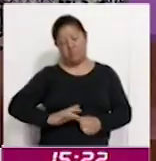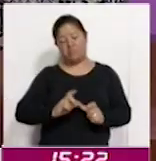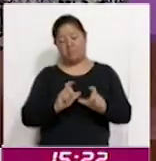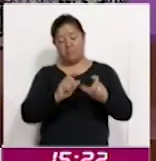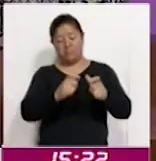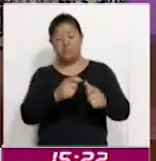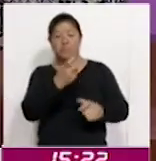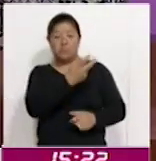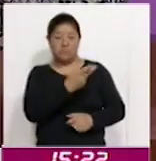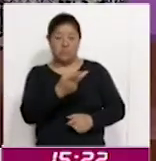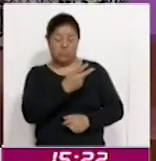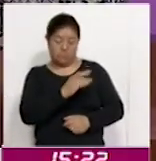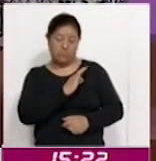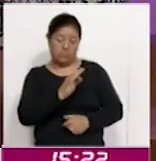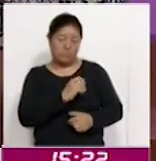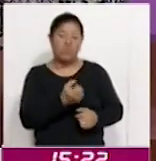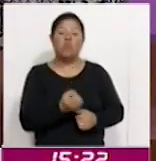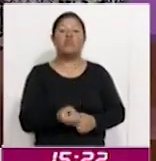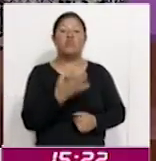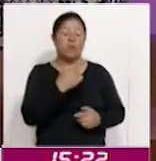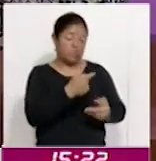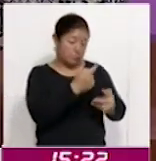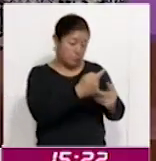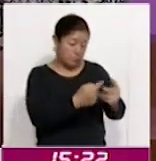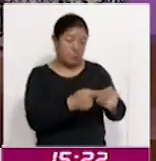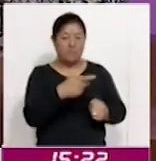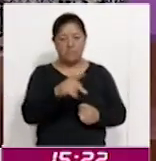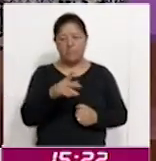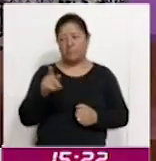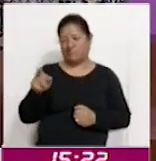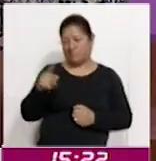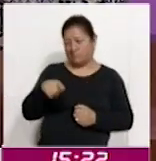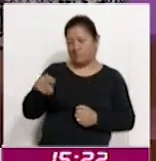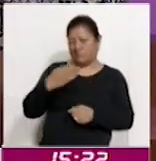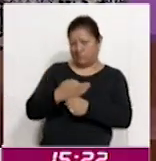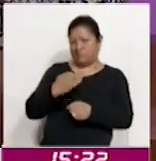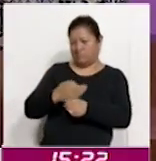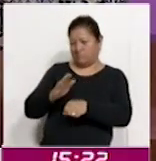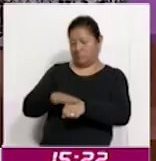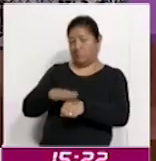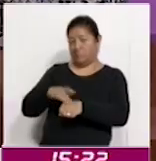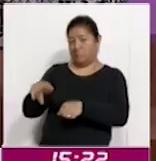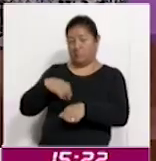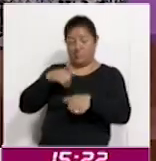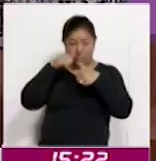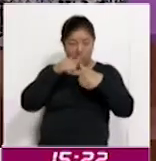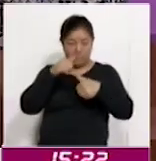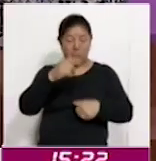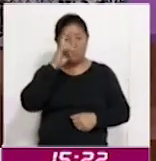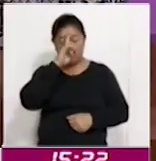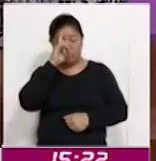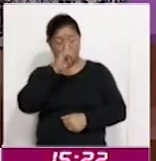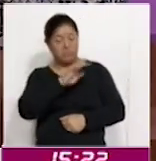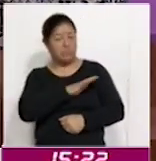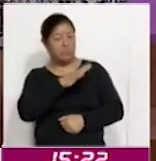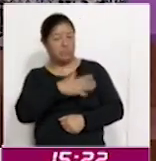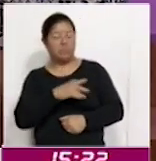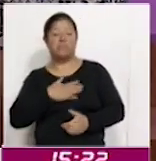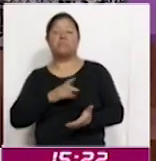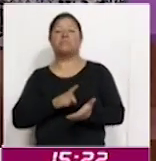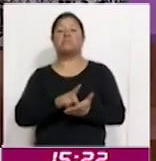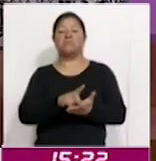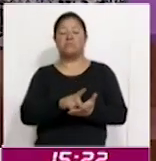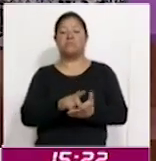órganos facultados para llevar a cabo este cómputo. Sin embargo, atendiendo a las particularidades de este proceso extraordinario, el Consejo General, por acuerdo, decidimos